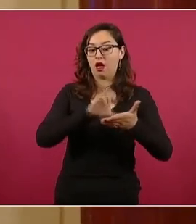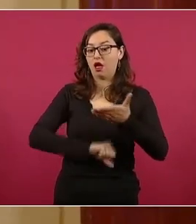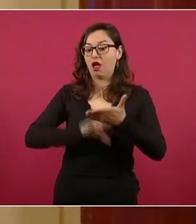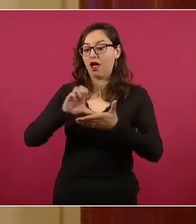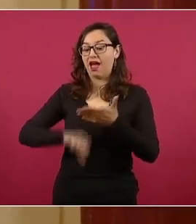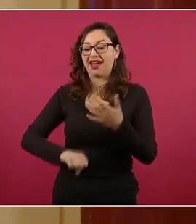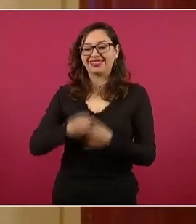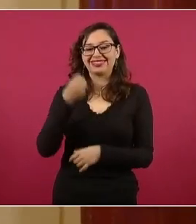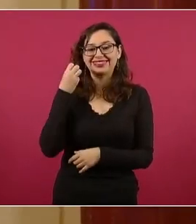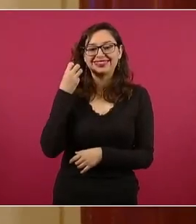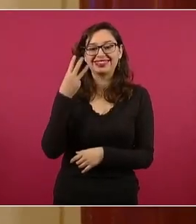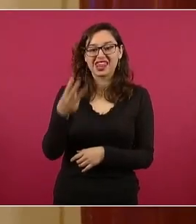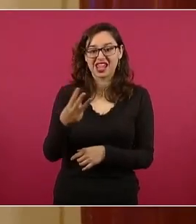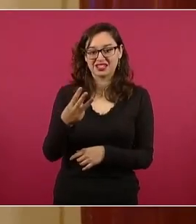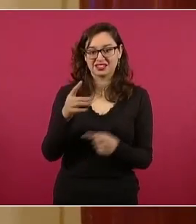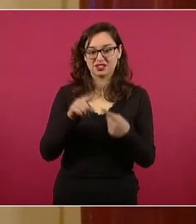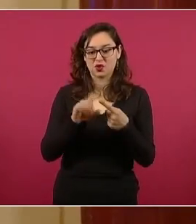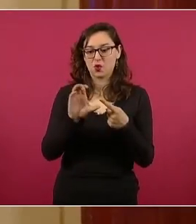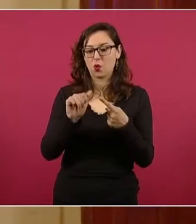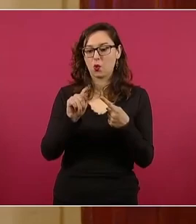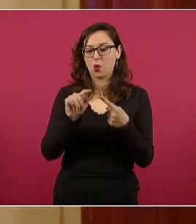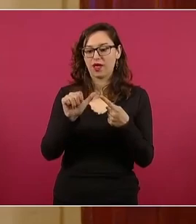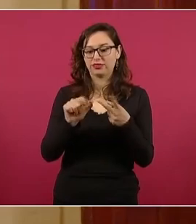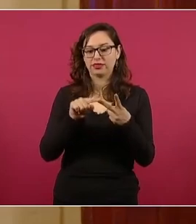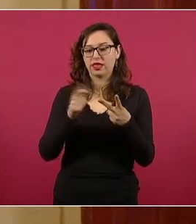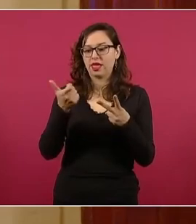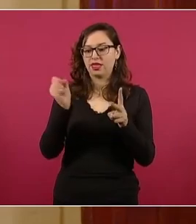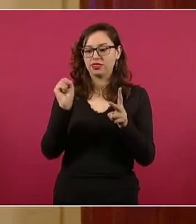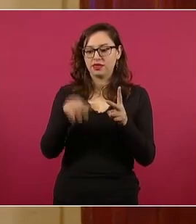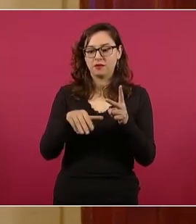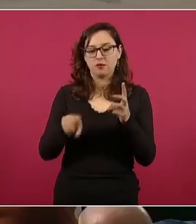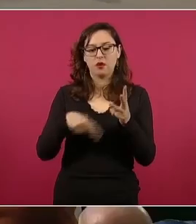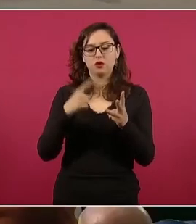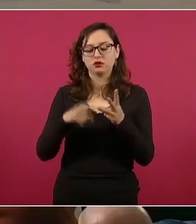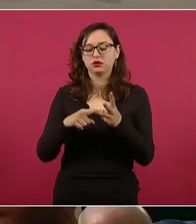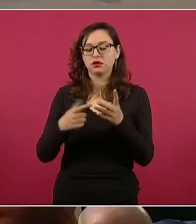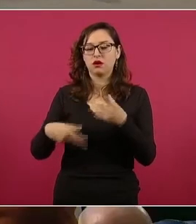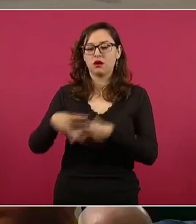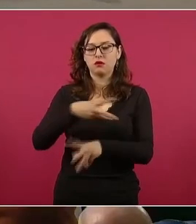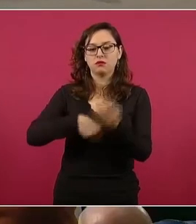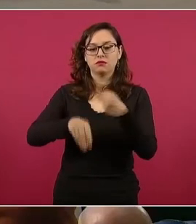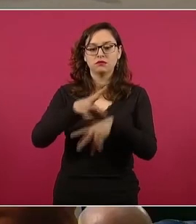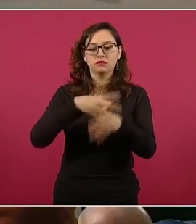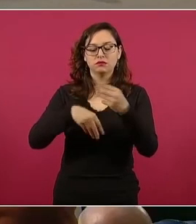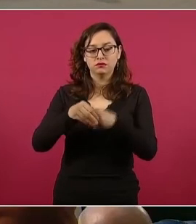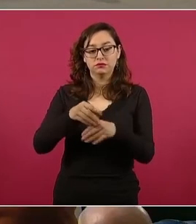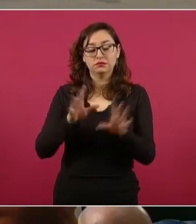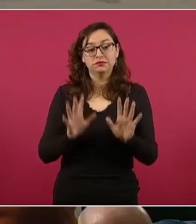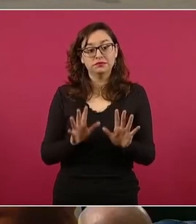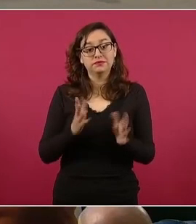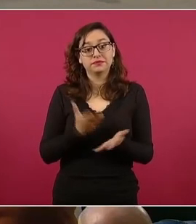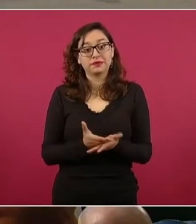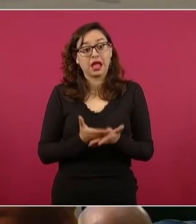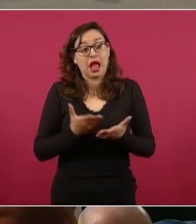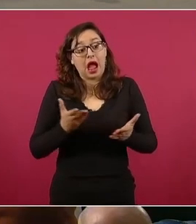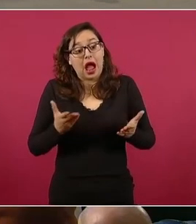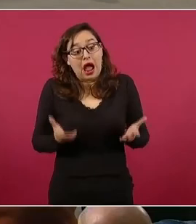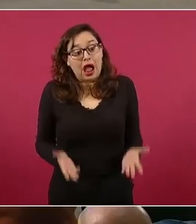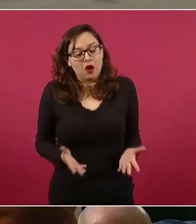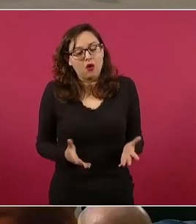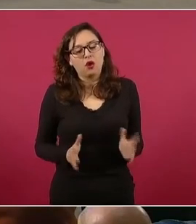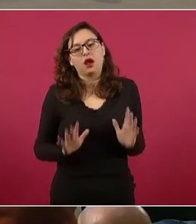saldo en la cuenta, sobre los depósitos y sobre los rendimientos. Ahora al menos hemos garantizado a los